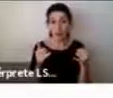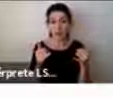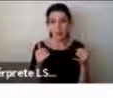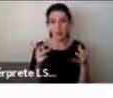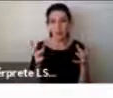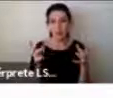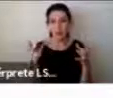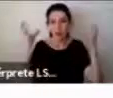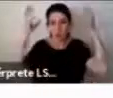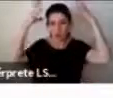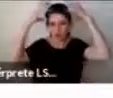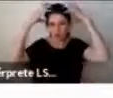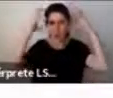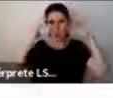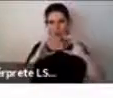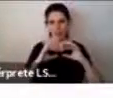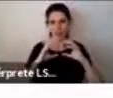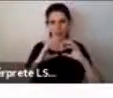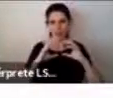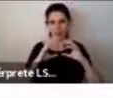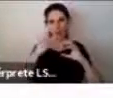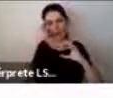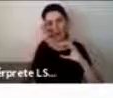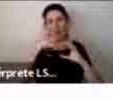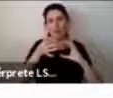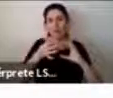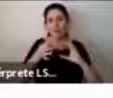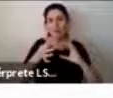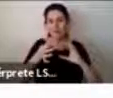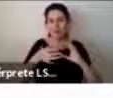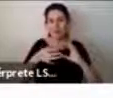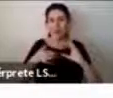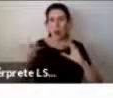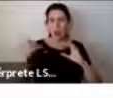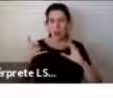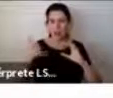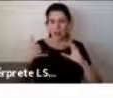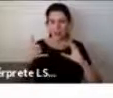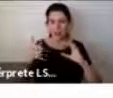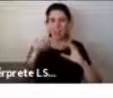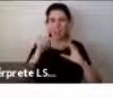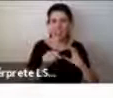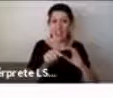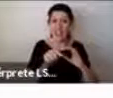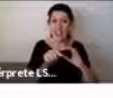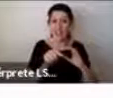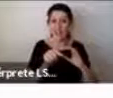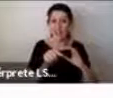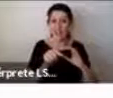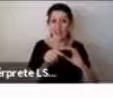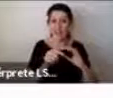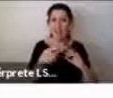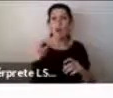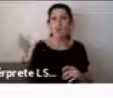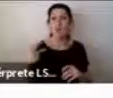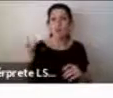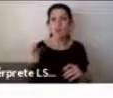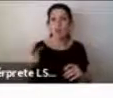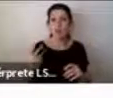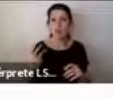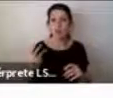pero donde uno valoriza qué actividad es más estimulante que otra por ejemplo